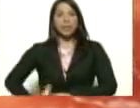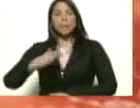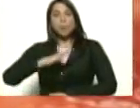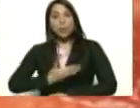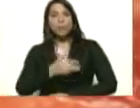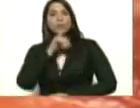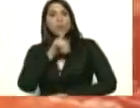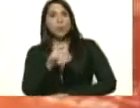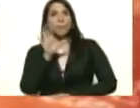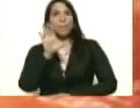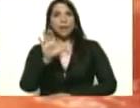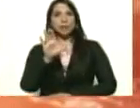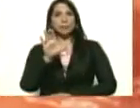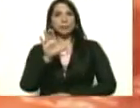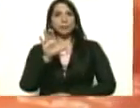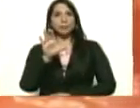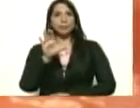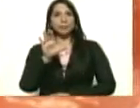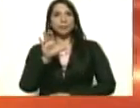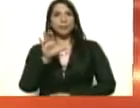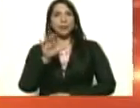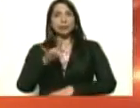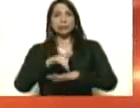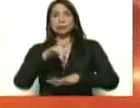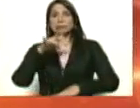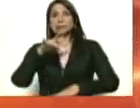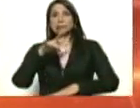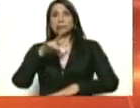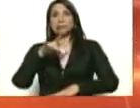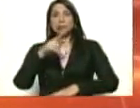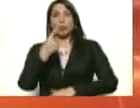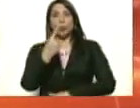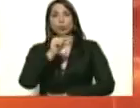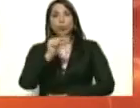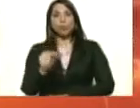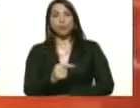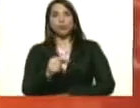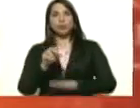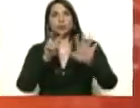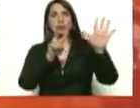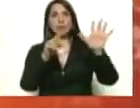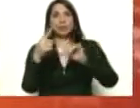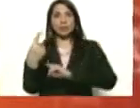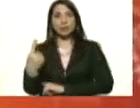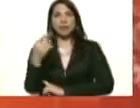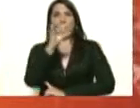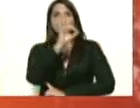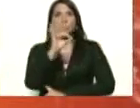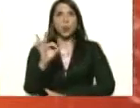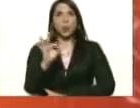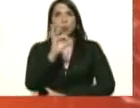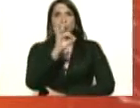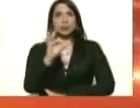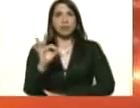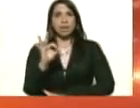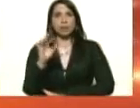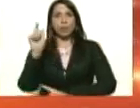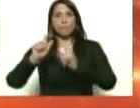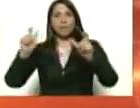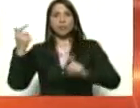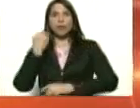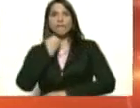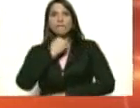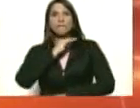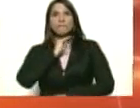al país que en situación grave tenemos el 1.76% de los pacientes